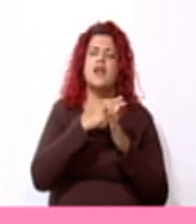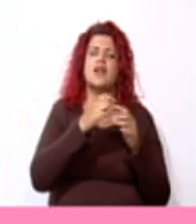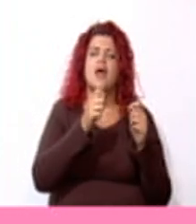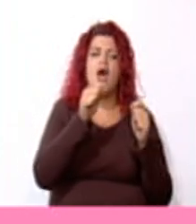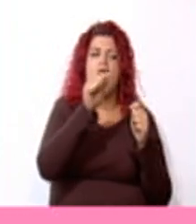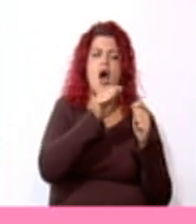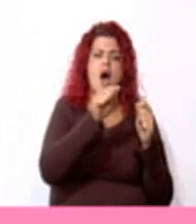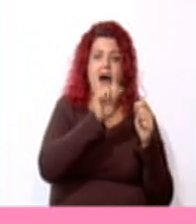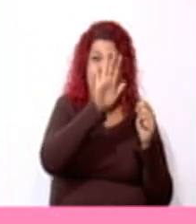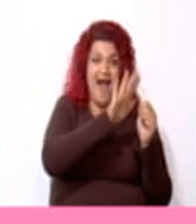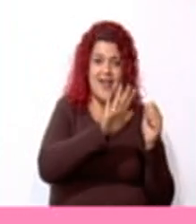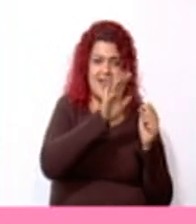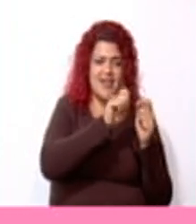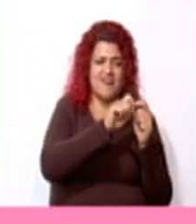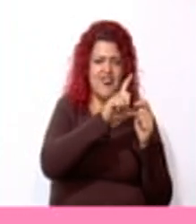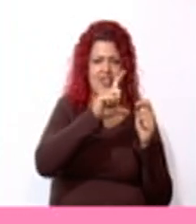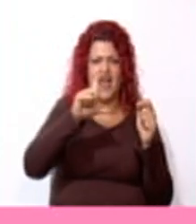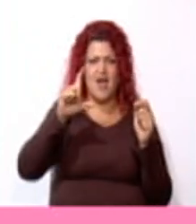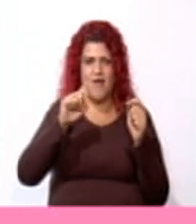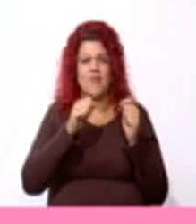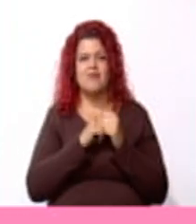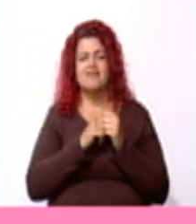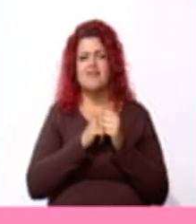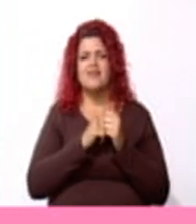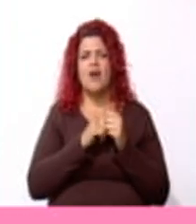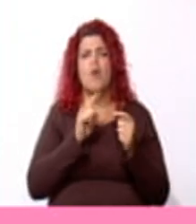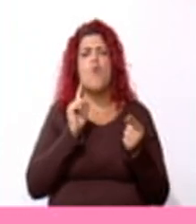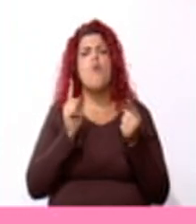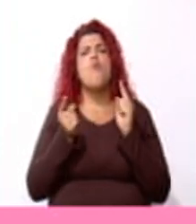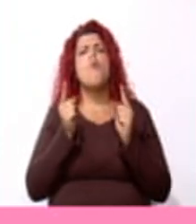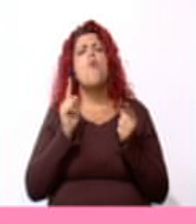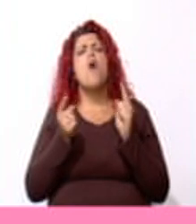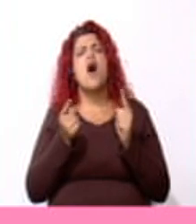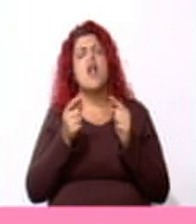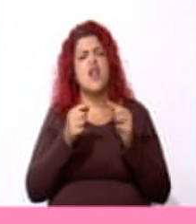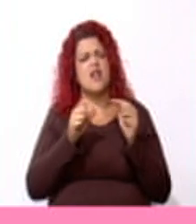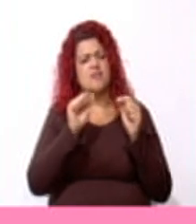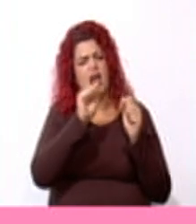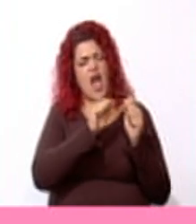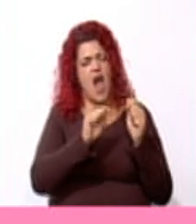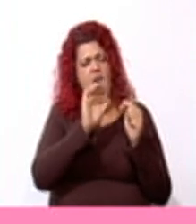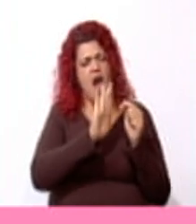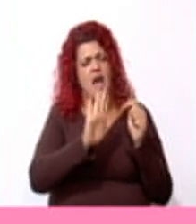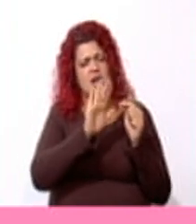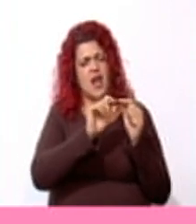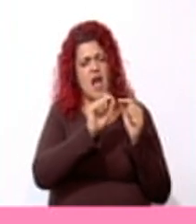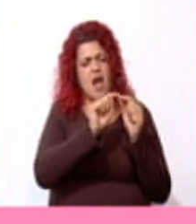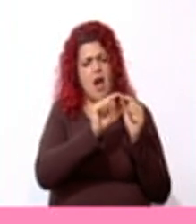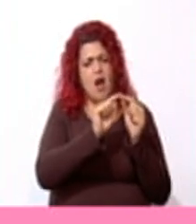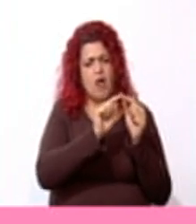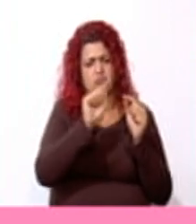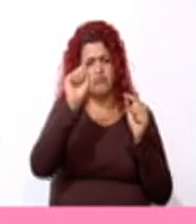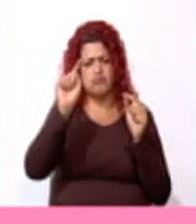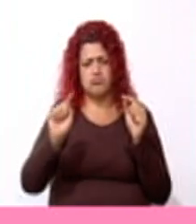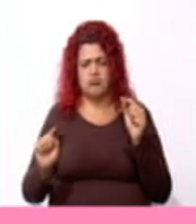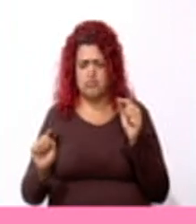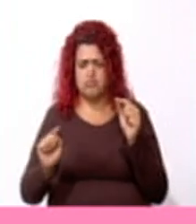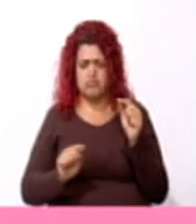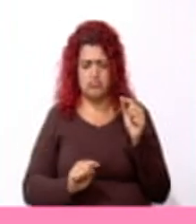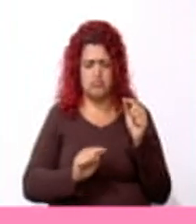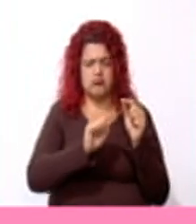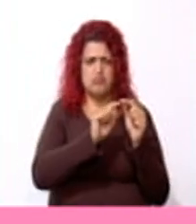Pensemos. ¿Cuál será el área del rombo? Más sencillo.